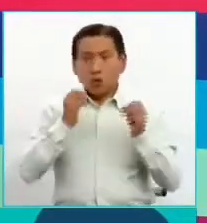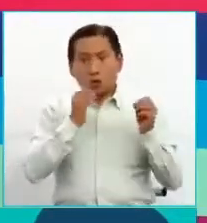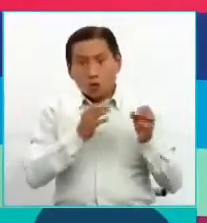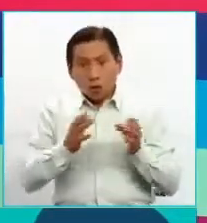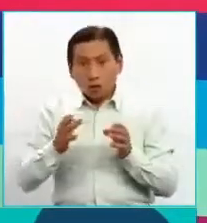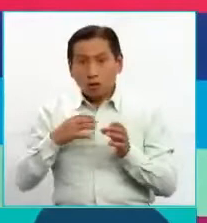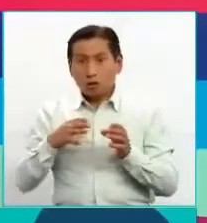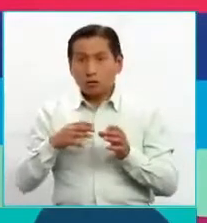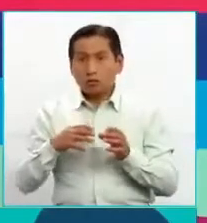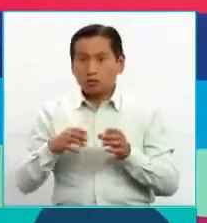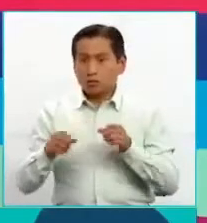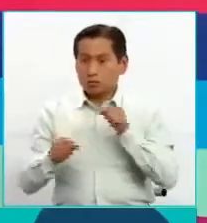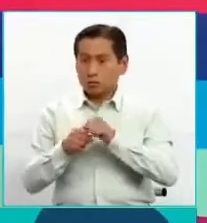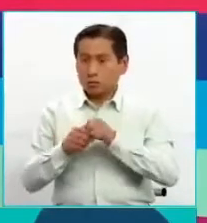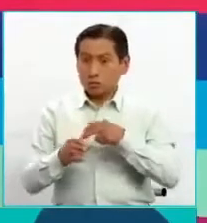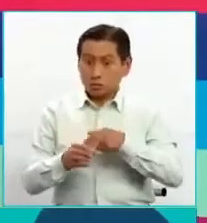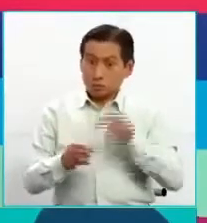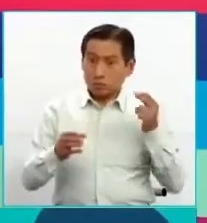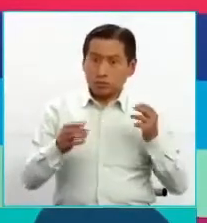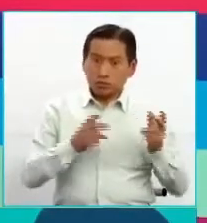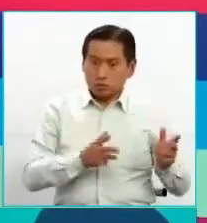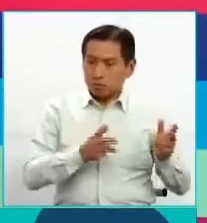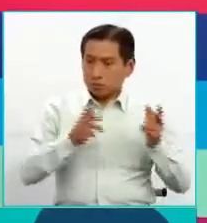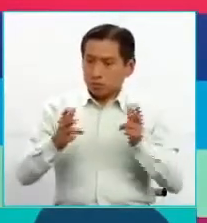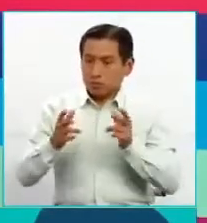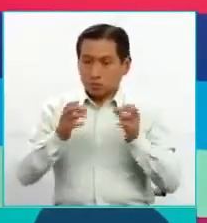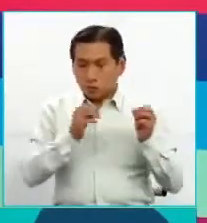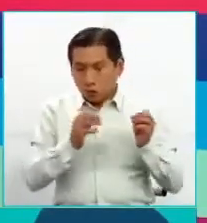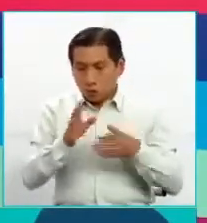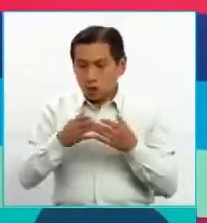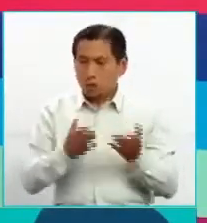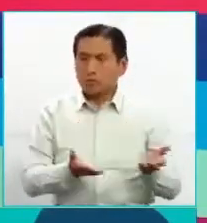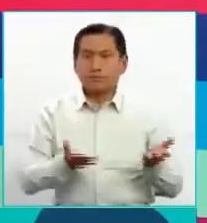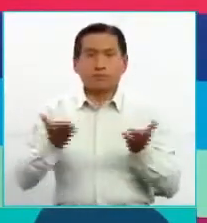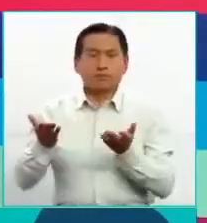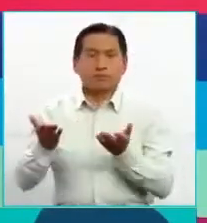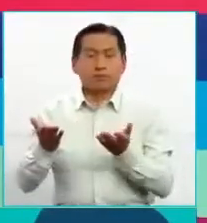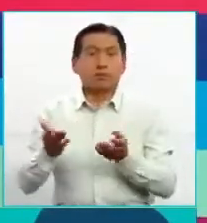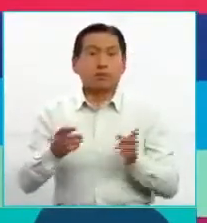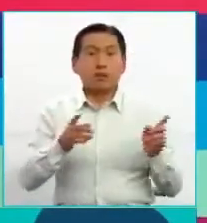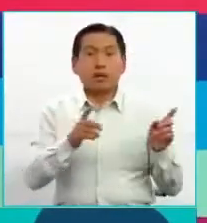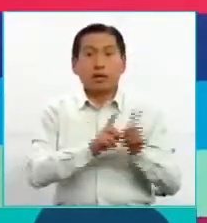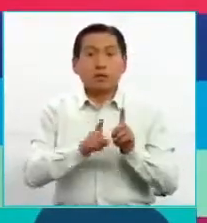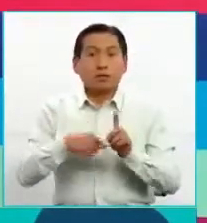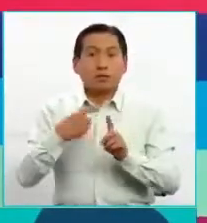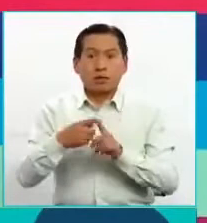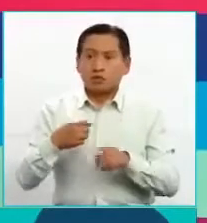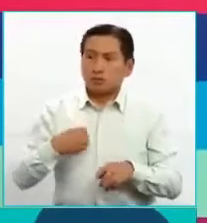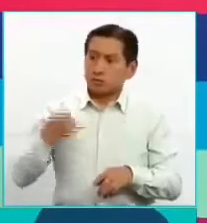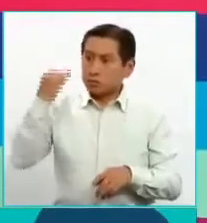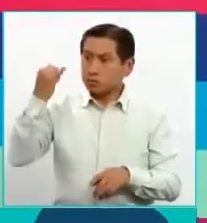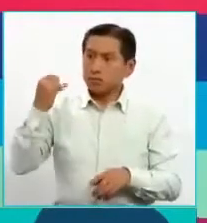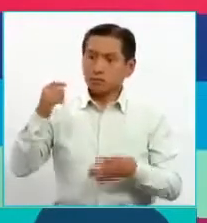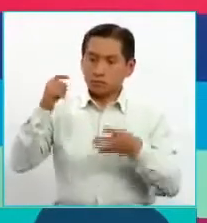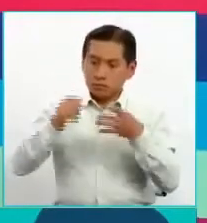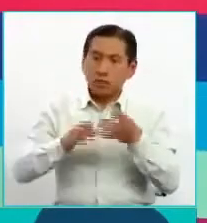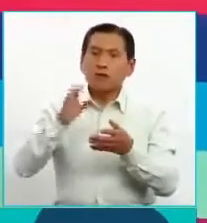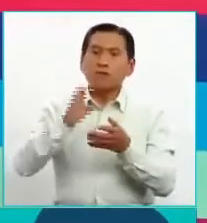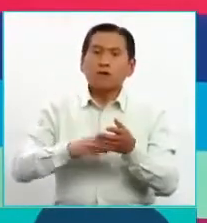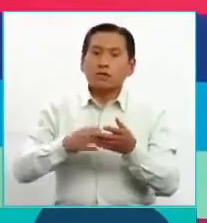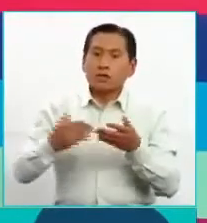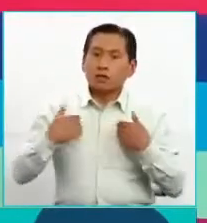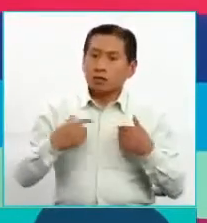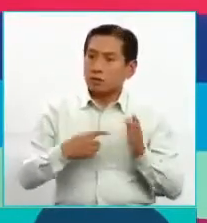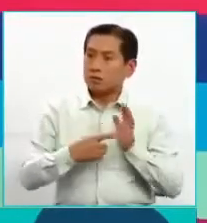cuando se sale de una institución también entrega las cosas en orden. Además, sugiere qué pendientes tenemos,